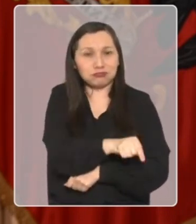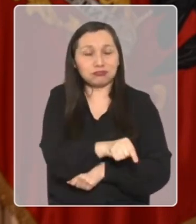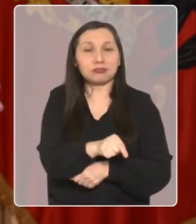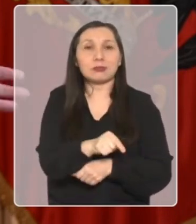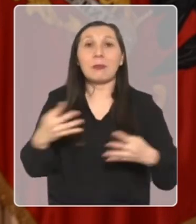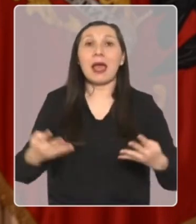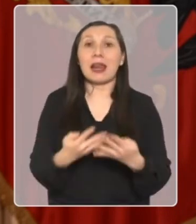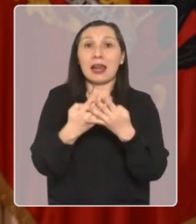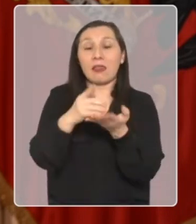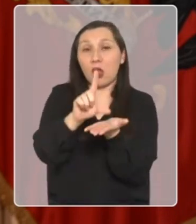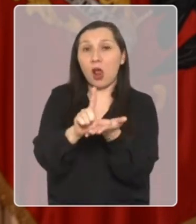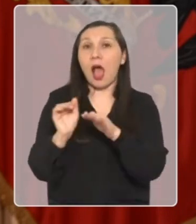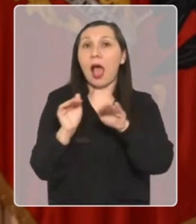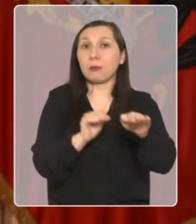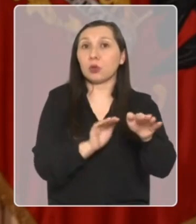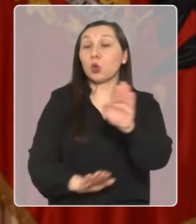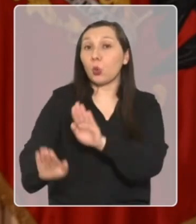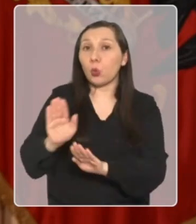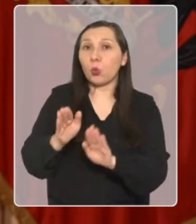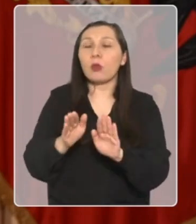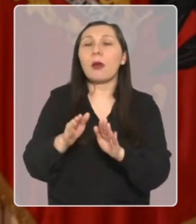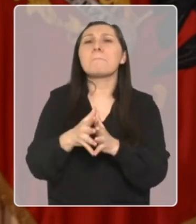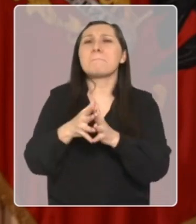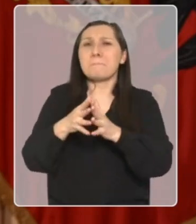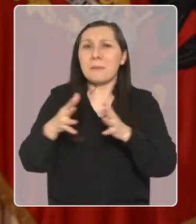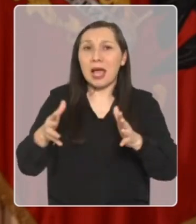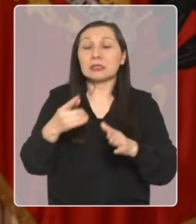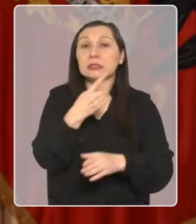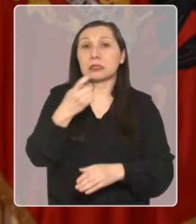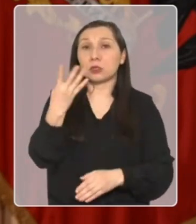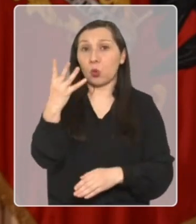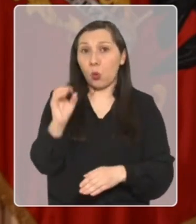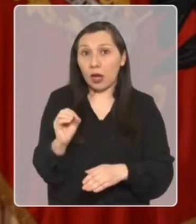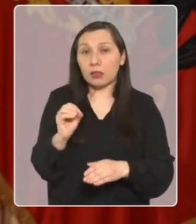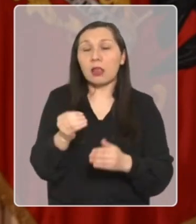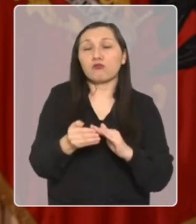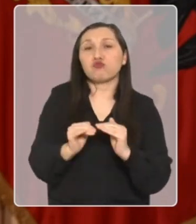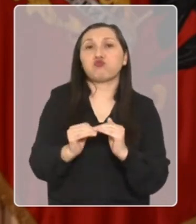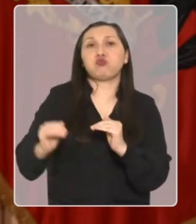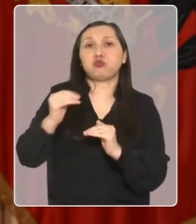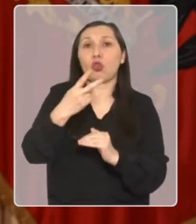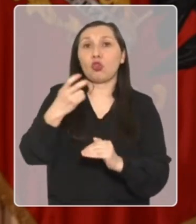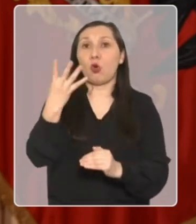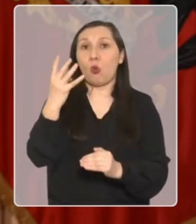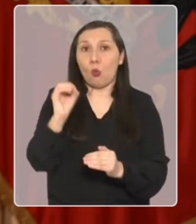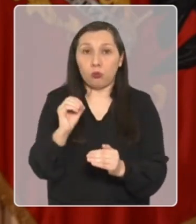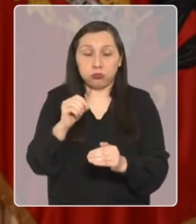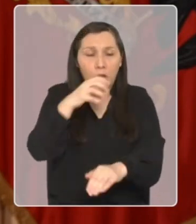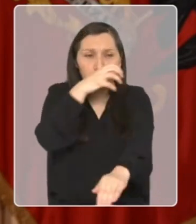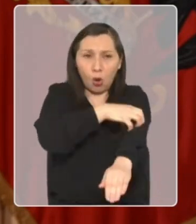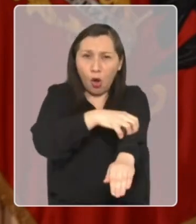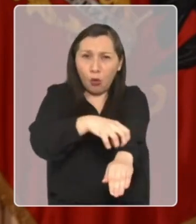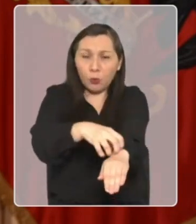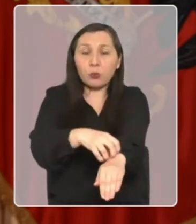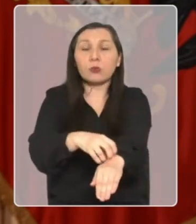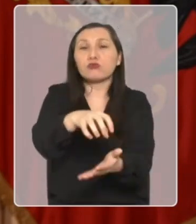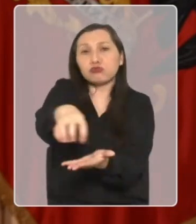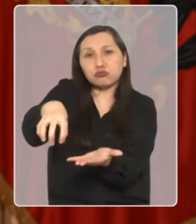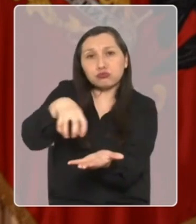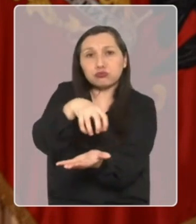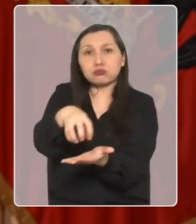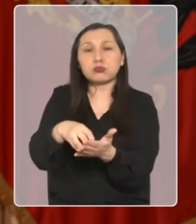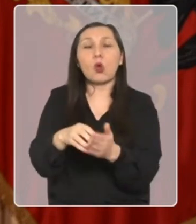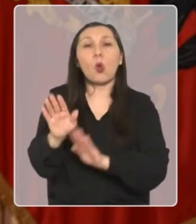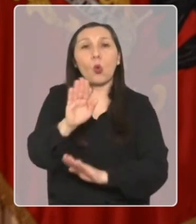La red local de apoyos y cuidados va a aumentar su presencia de 140 a 214 comunas y también